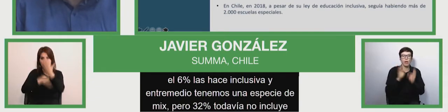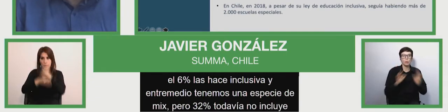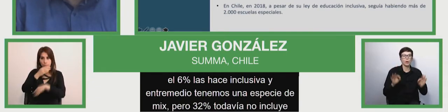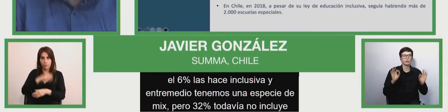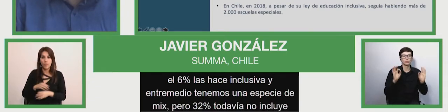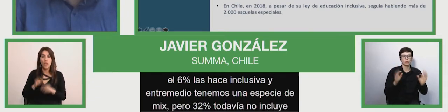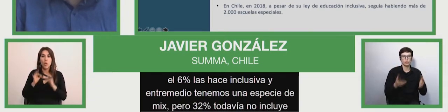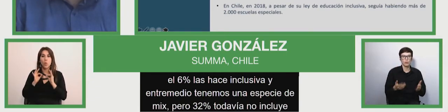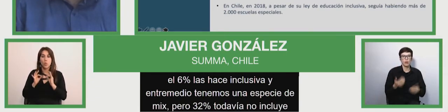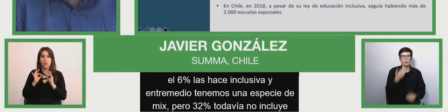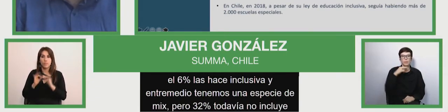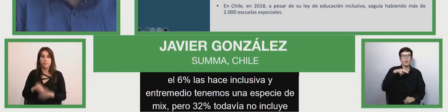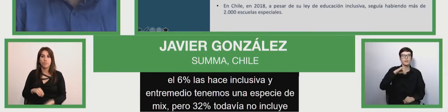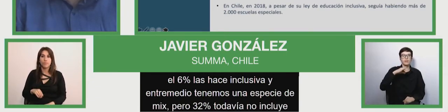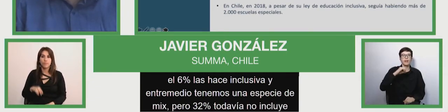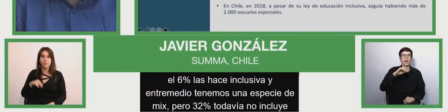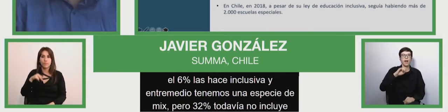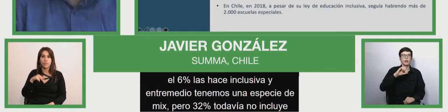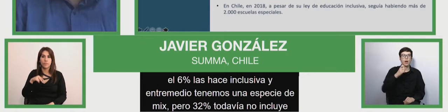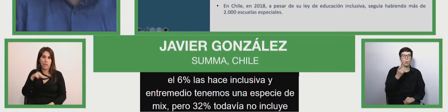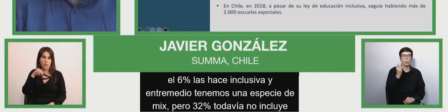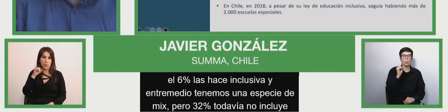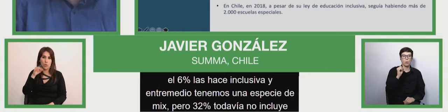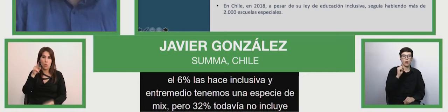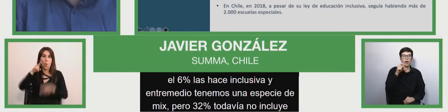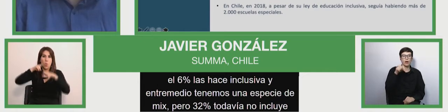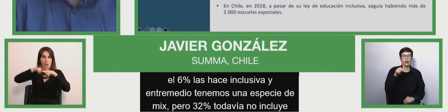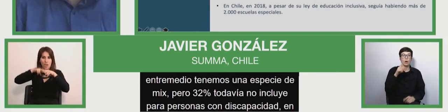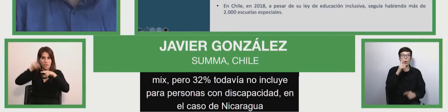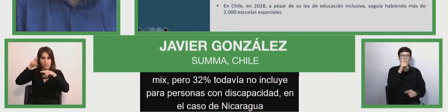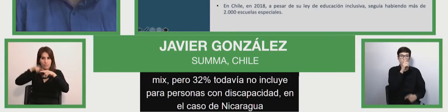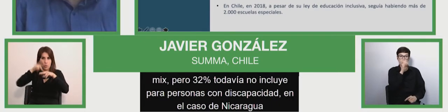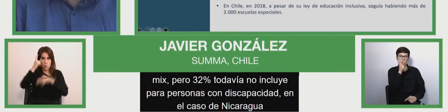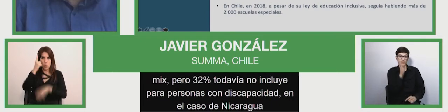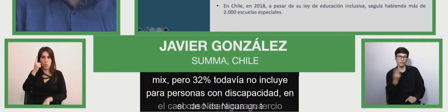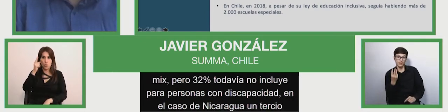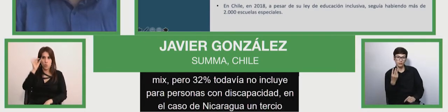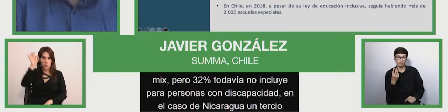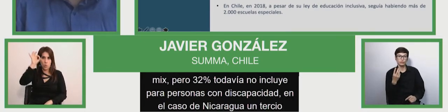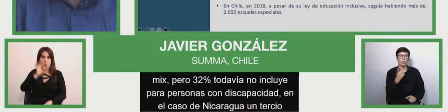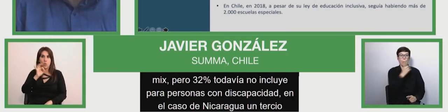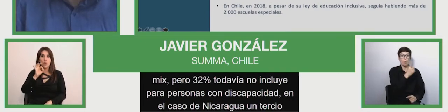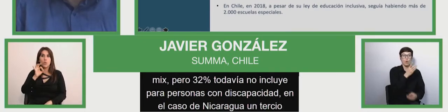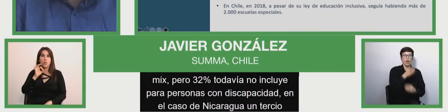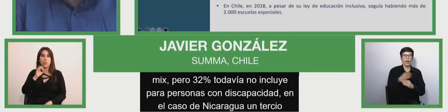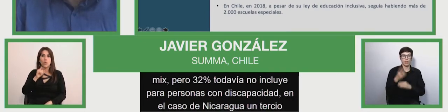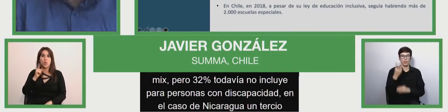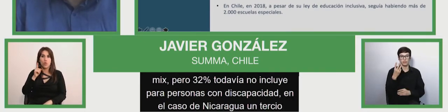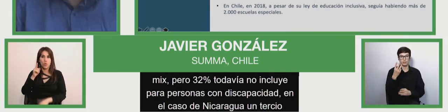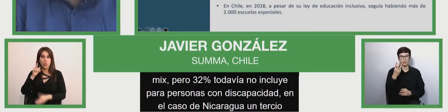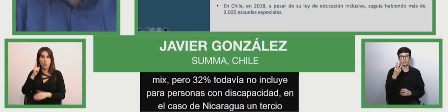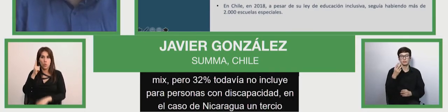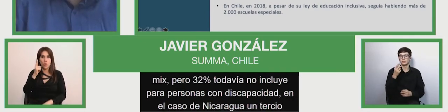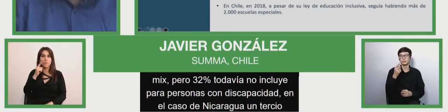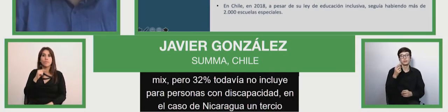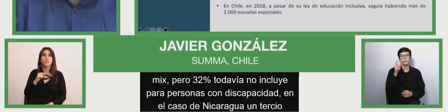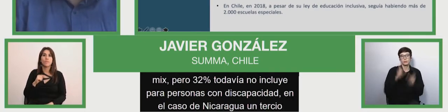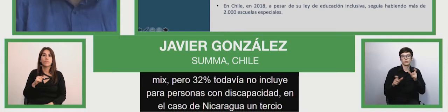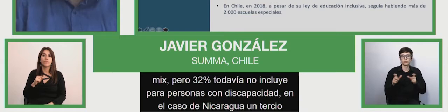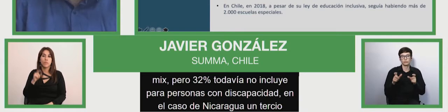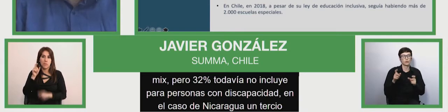Nicaragua, esto se refiere a en torno a un tercio de las personas con discapacidad. En el caso de Chile, solamente en 2018